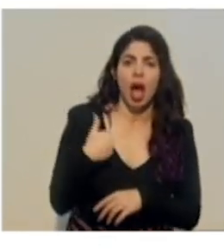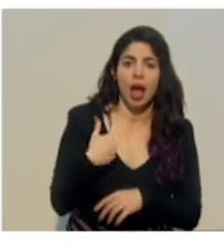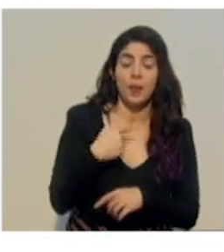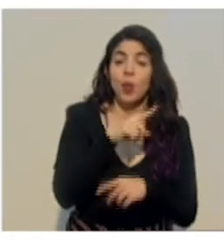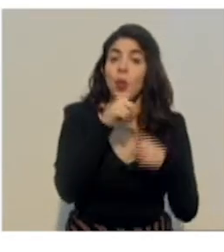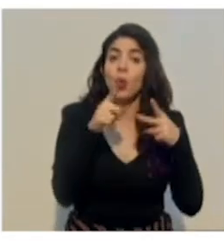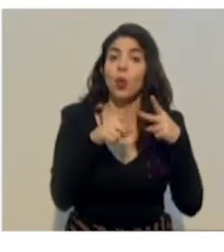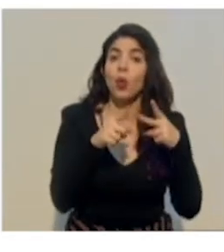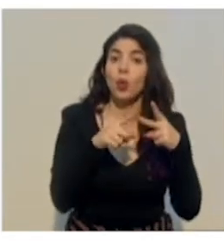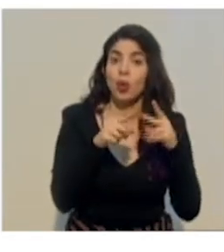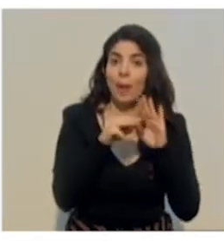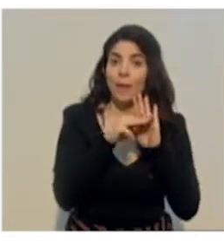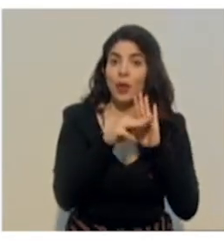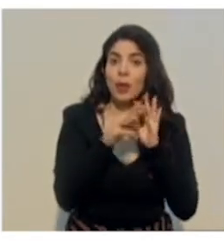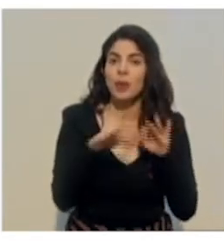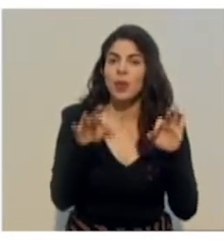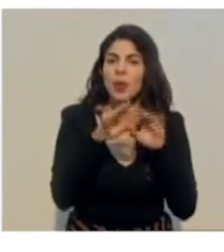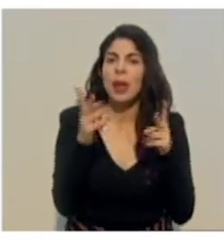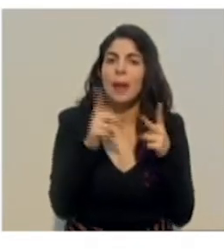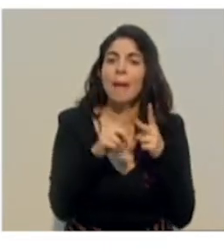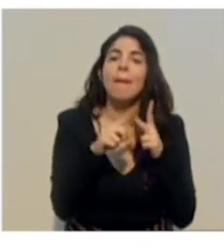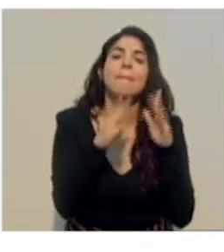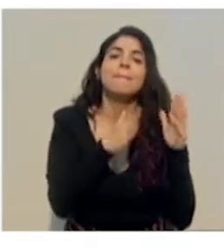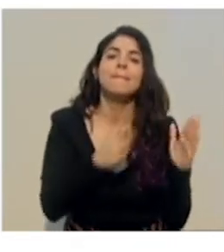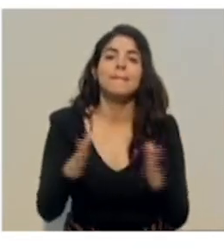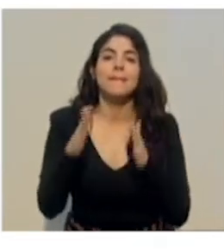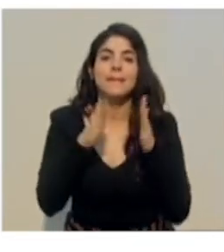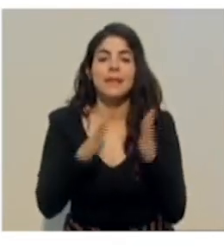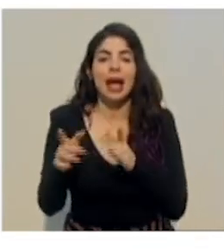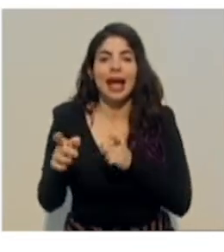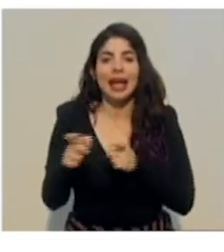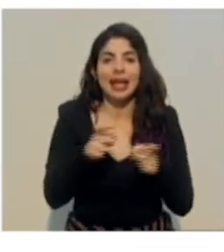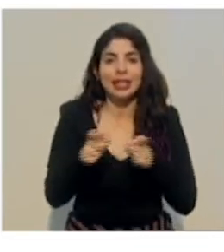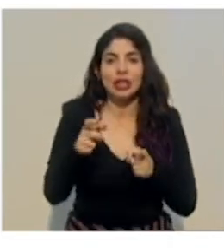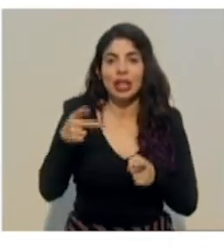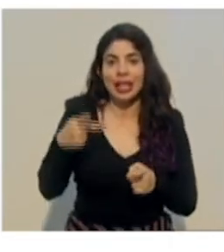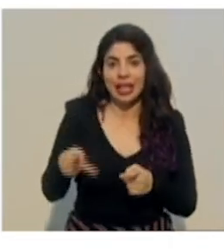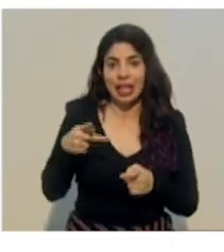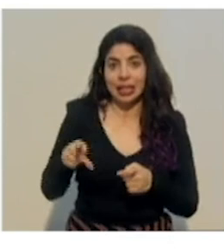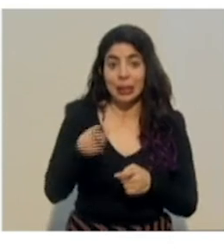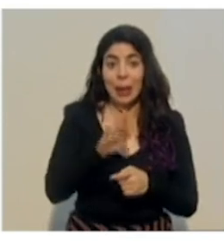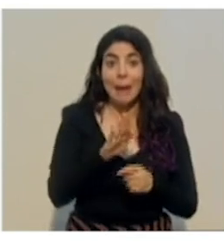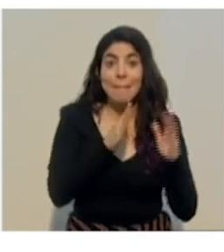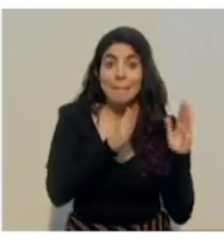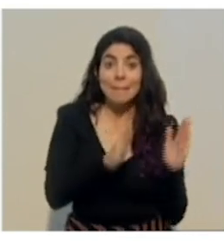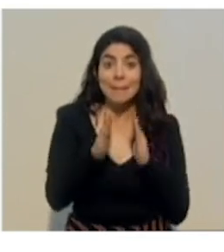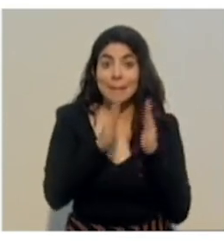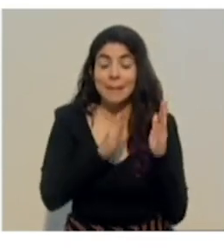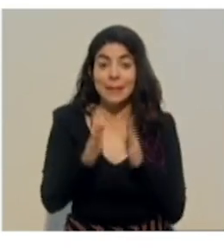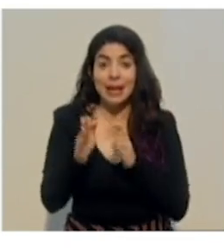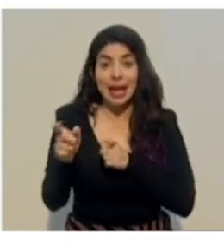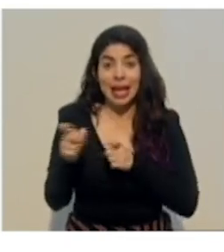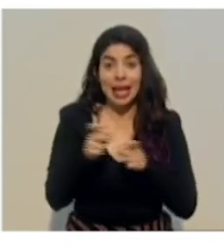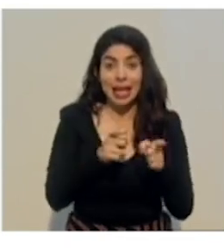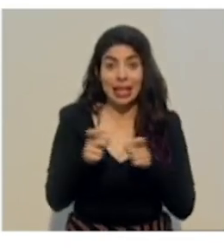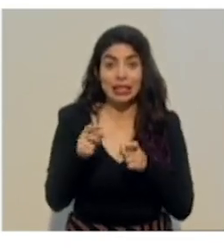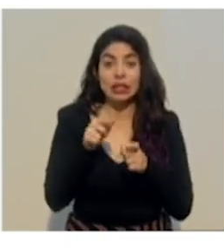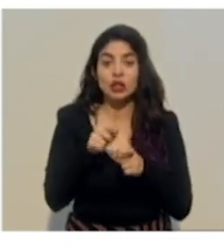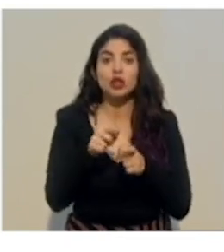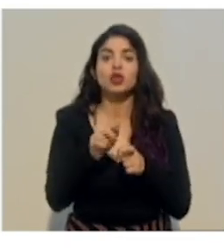modelo es el plan de gestión de riesgo, un plan de gestión que va cimentado o